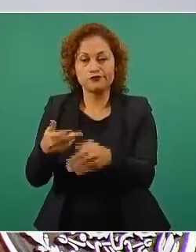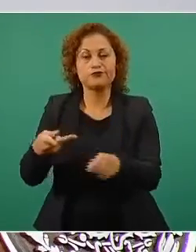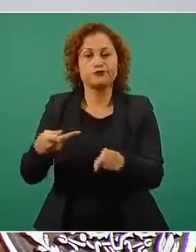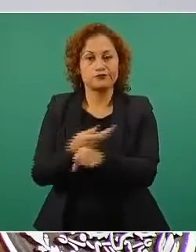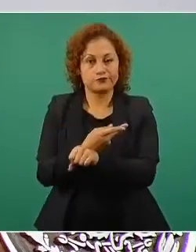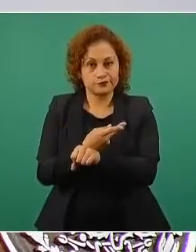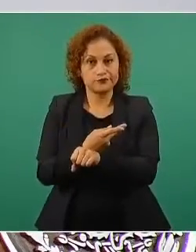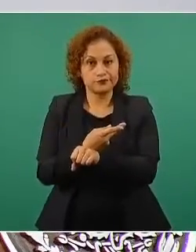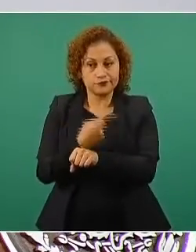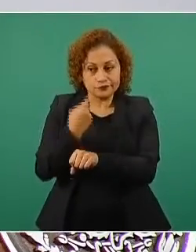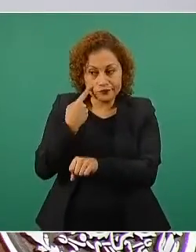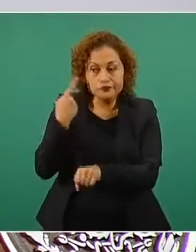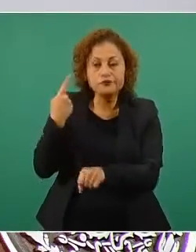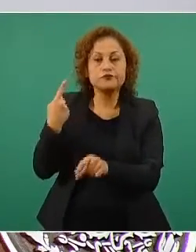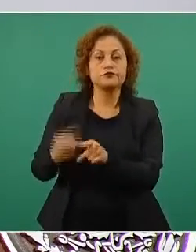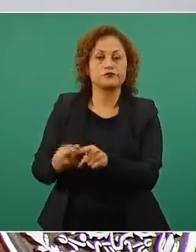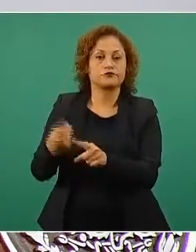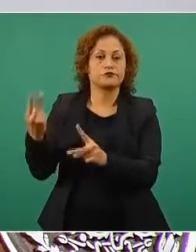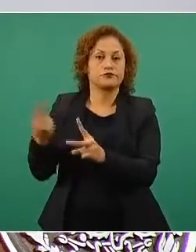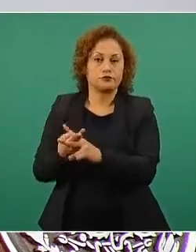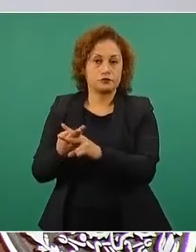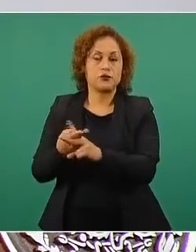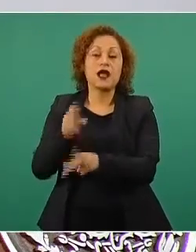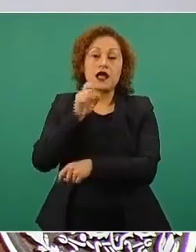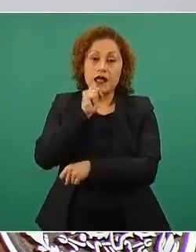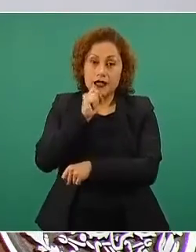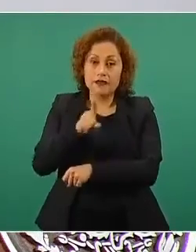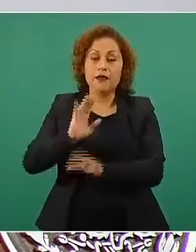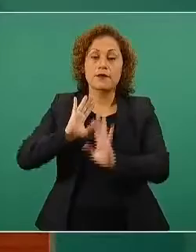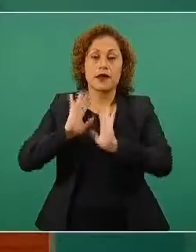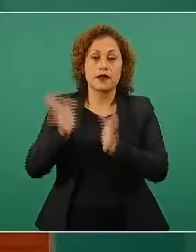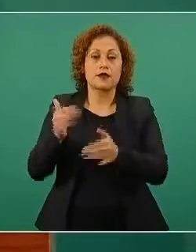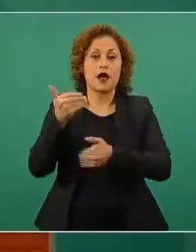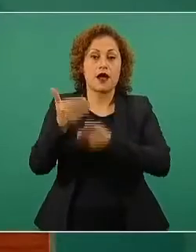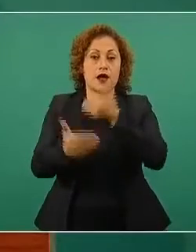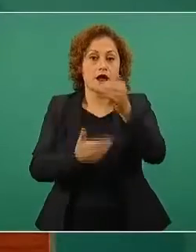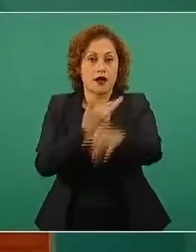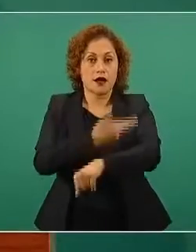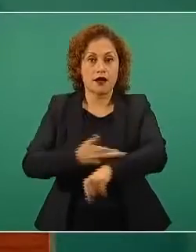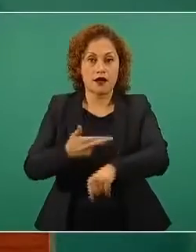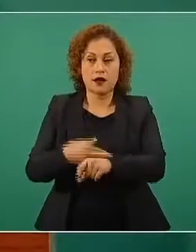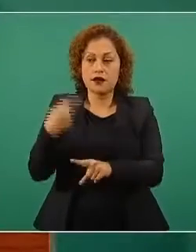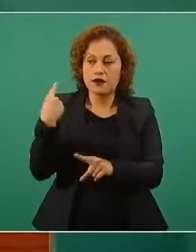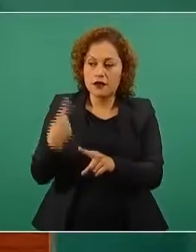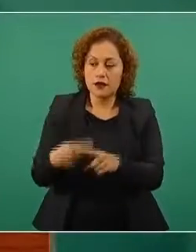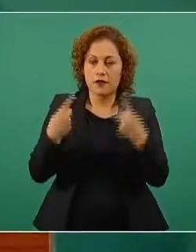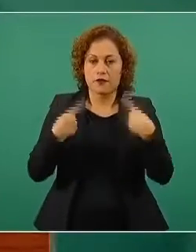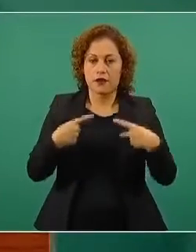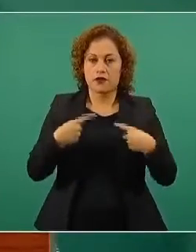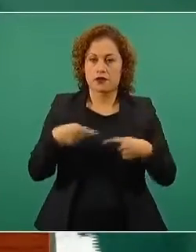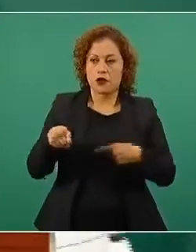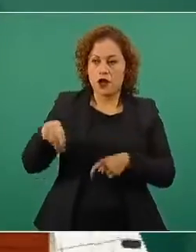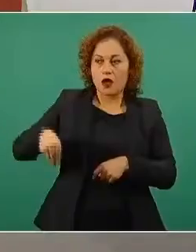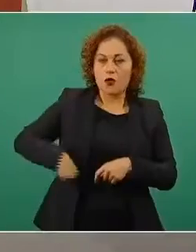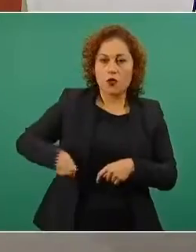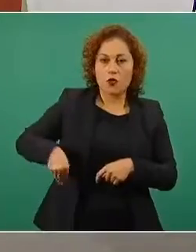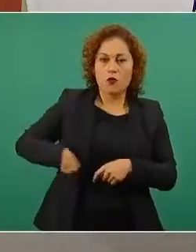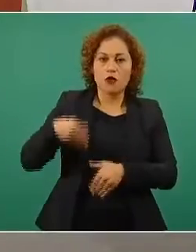y solicitar las órdenes de aprehensión de los responsables del crimen.